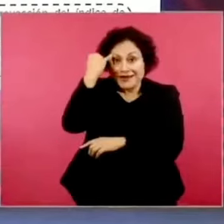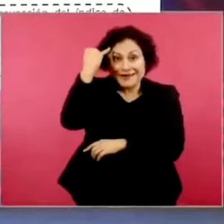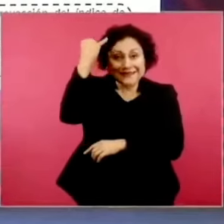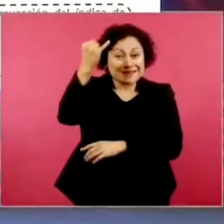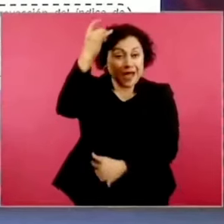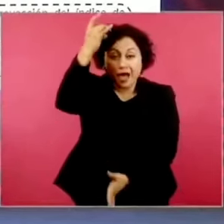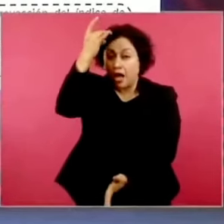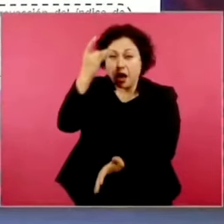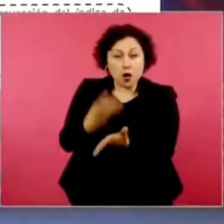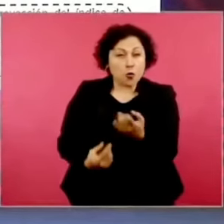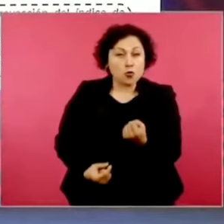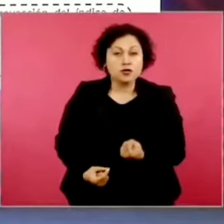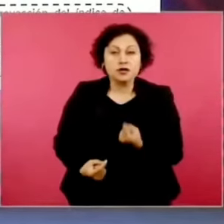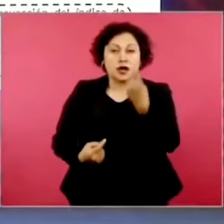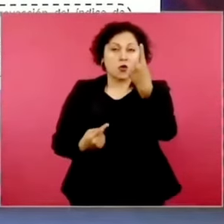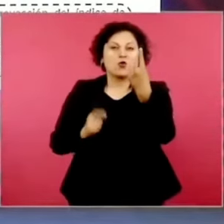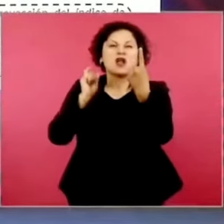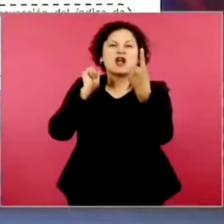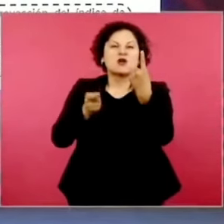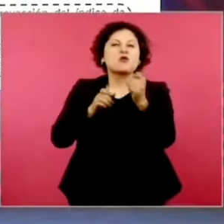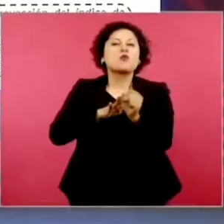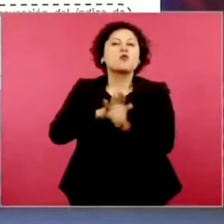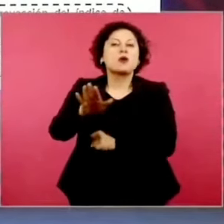es la hipocresía